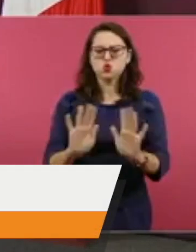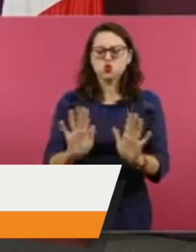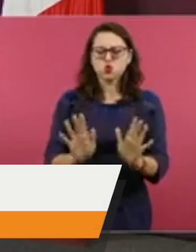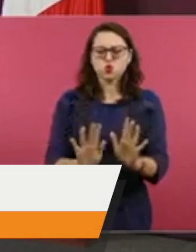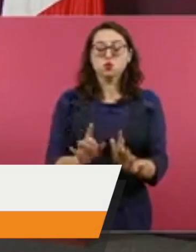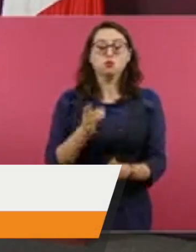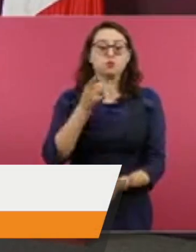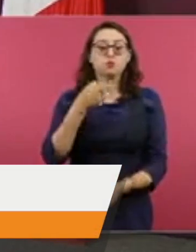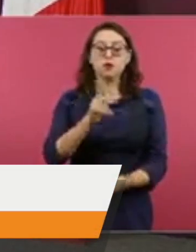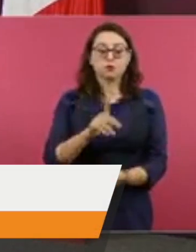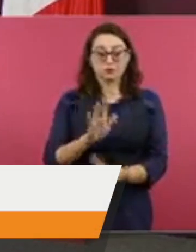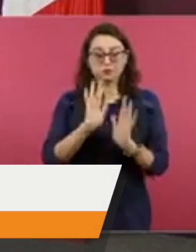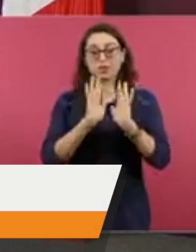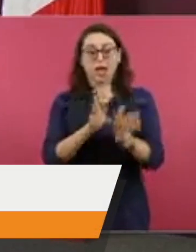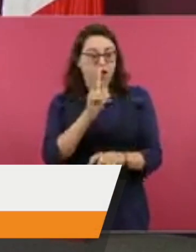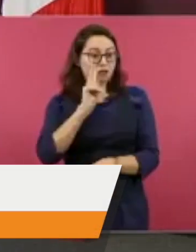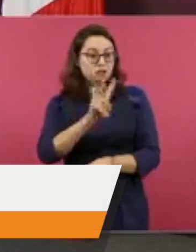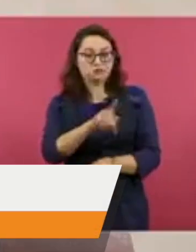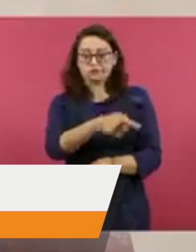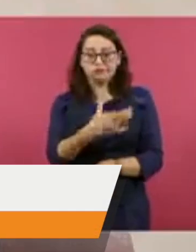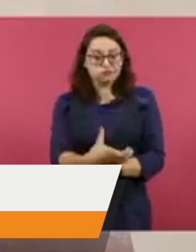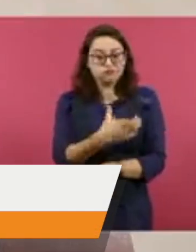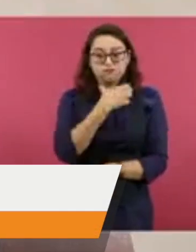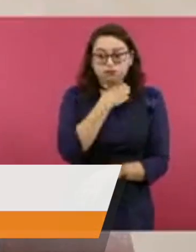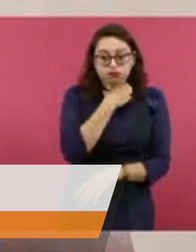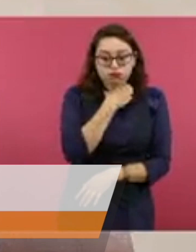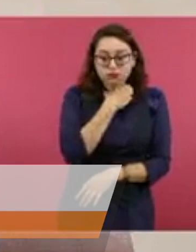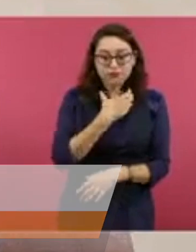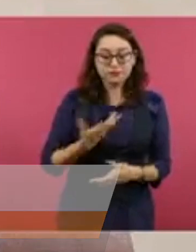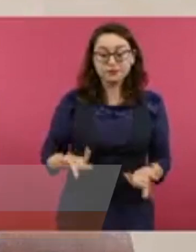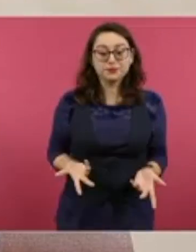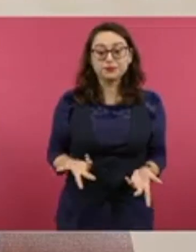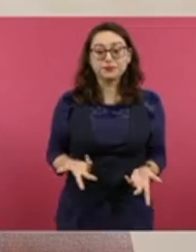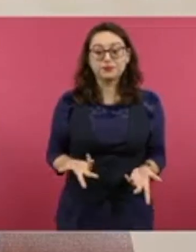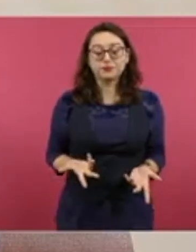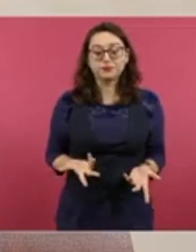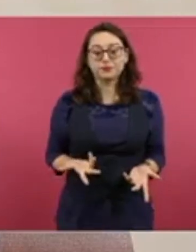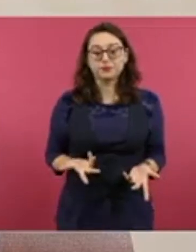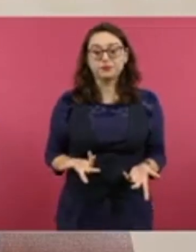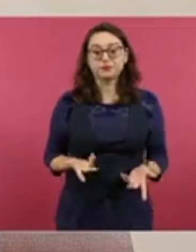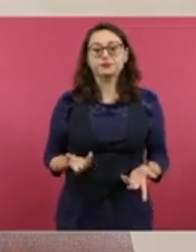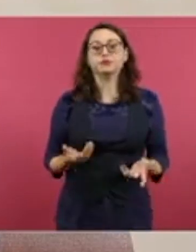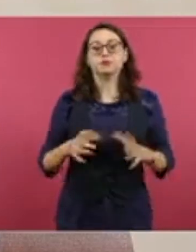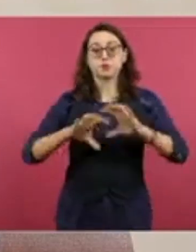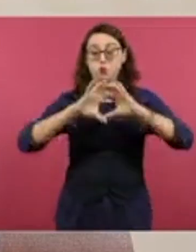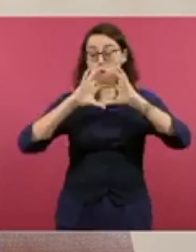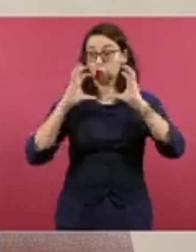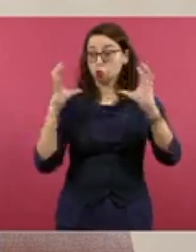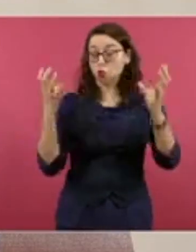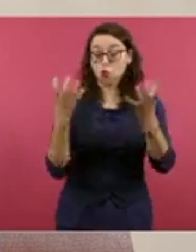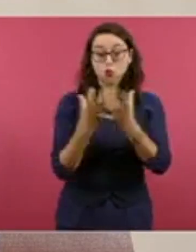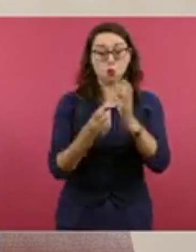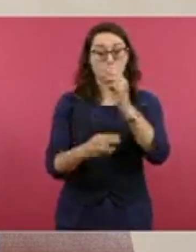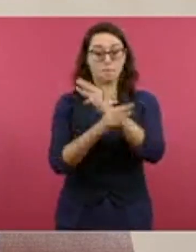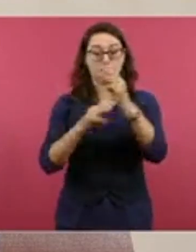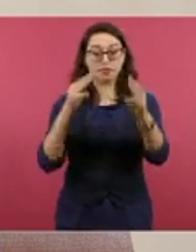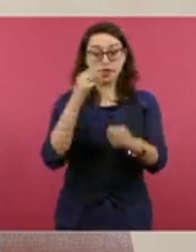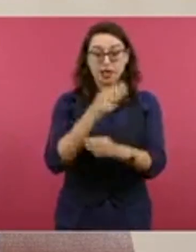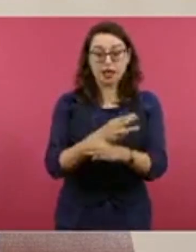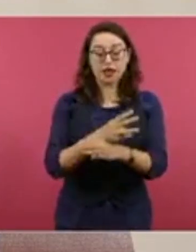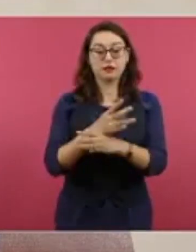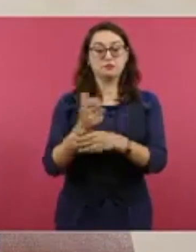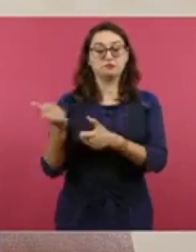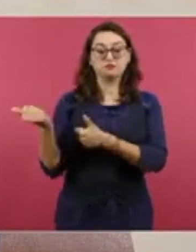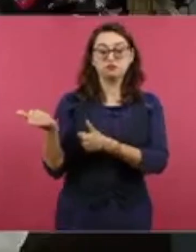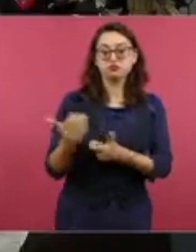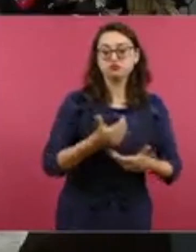mucho, mucho lo que se está moviendo. Bueno, ya todas las mercancías del mundo se